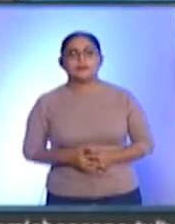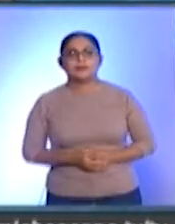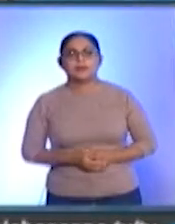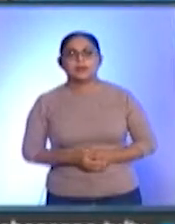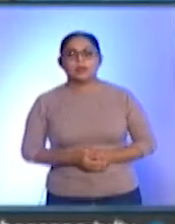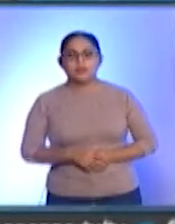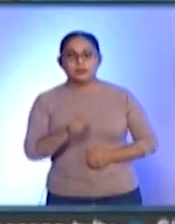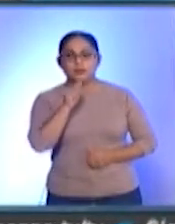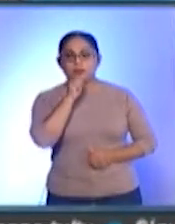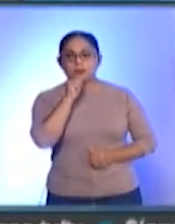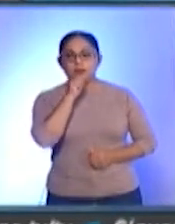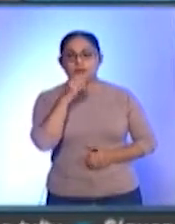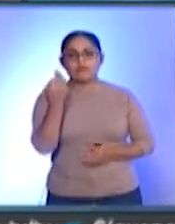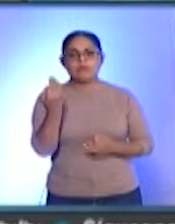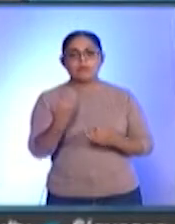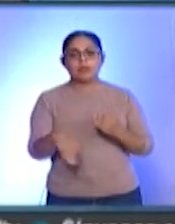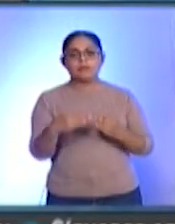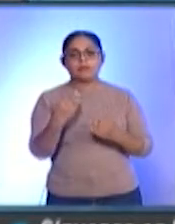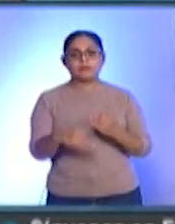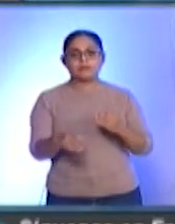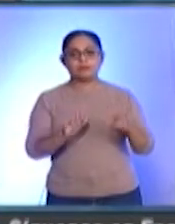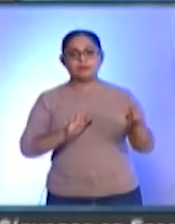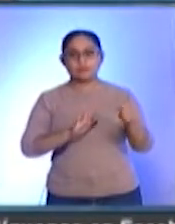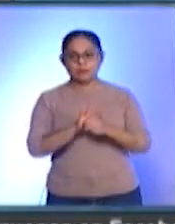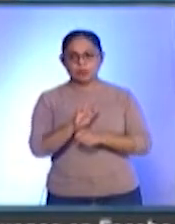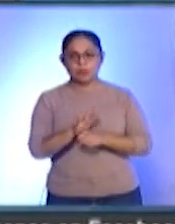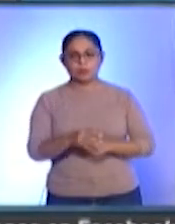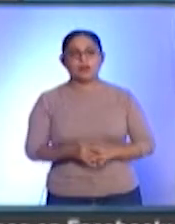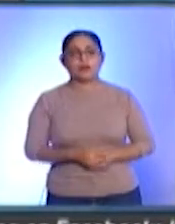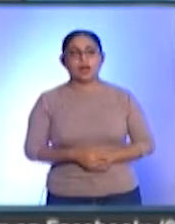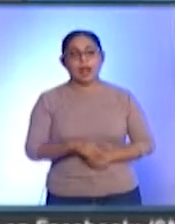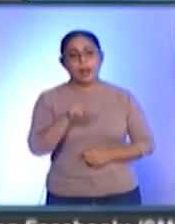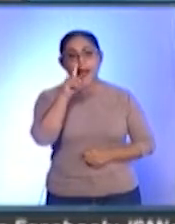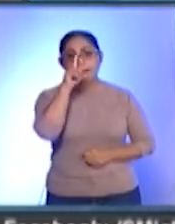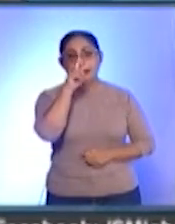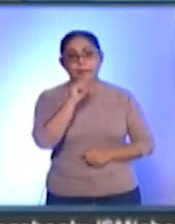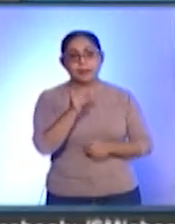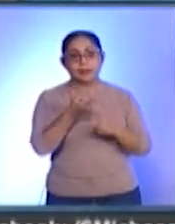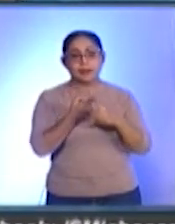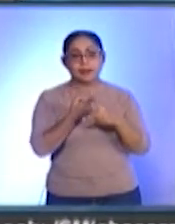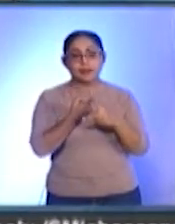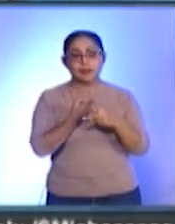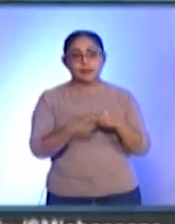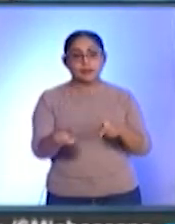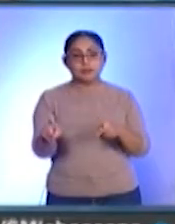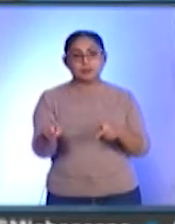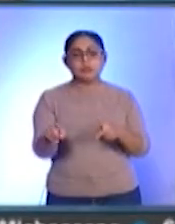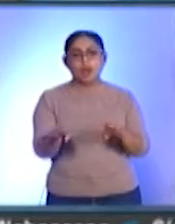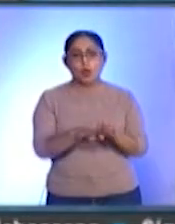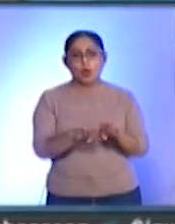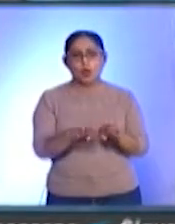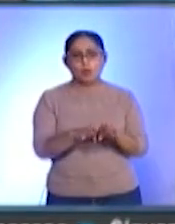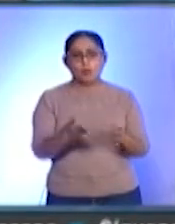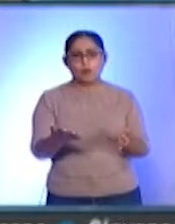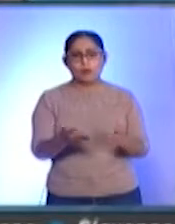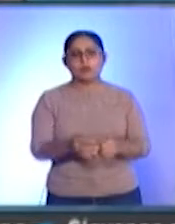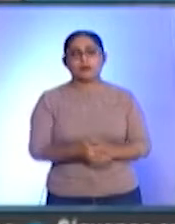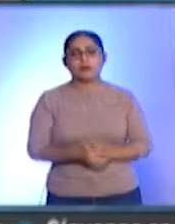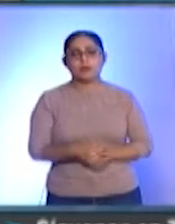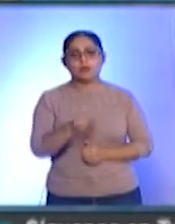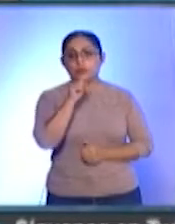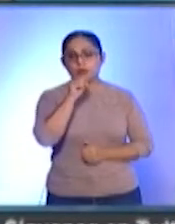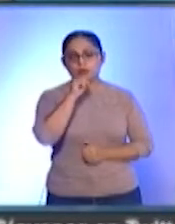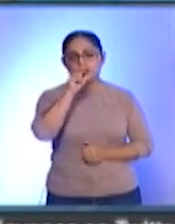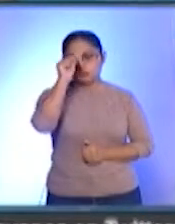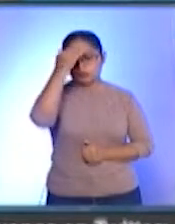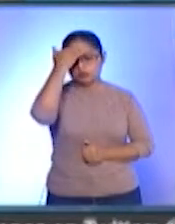No sabemos qué va a pasar. La ola prácticamente está iniciando, apenas está agarrando fuerza. Entonces, no sabemos, la